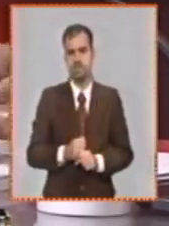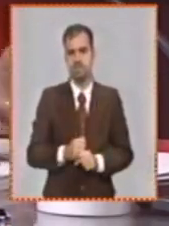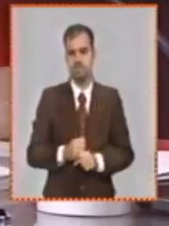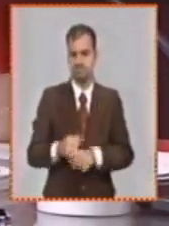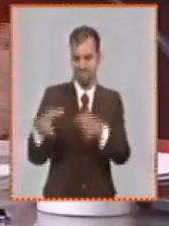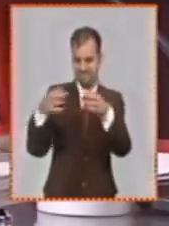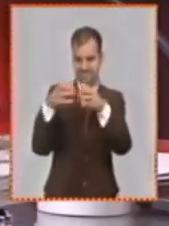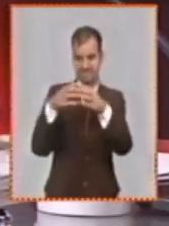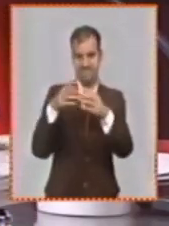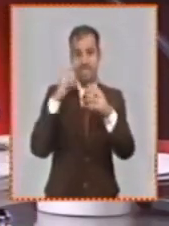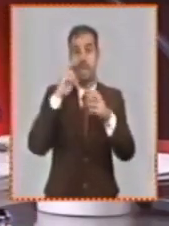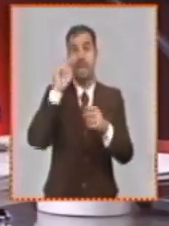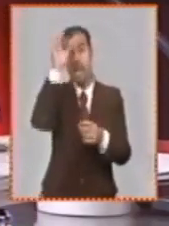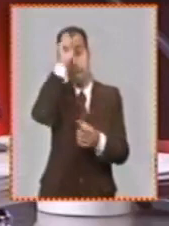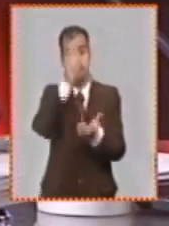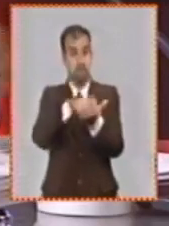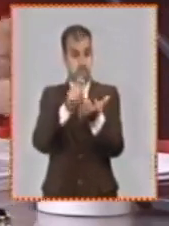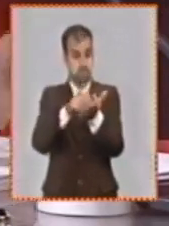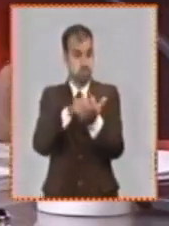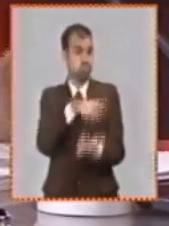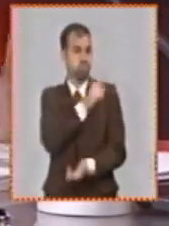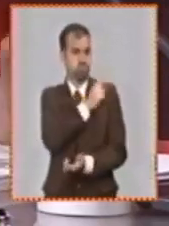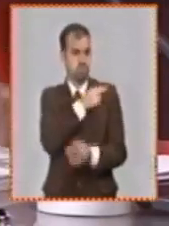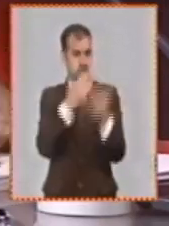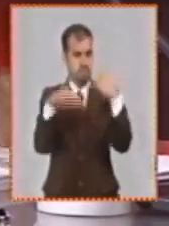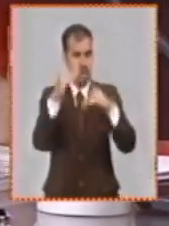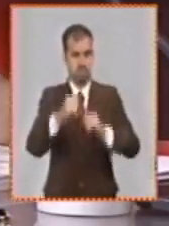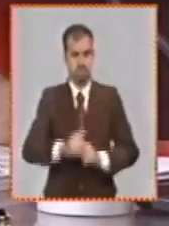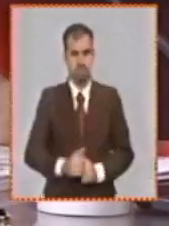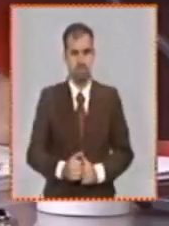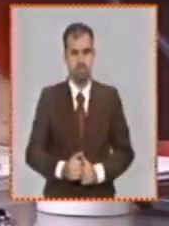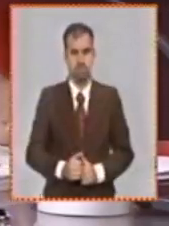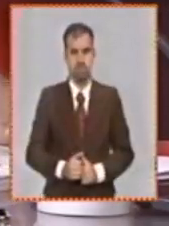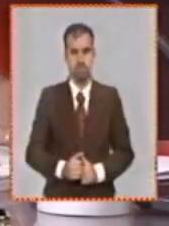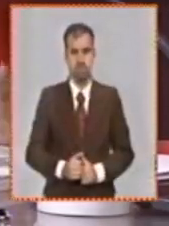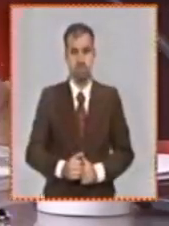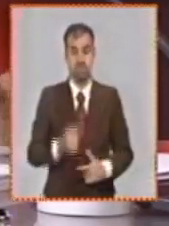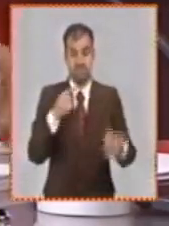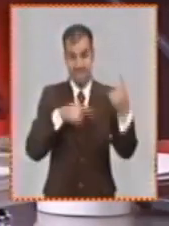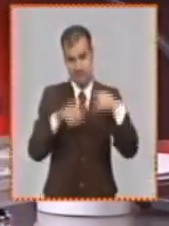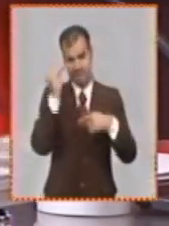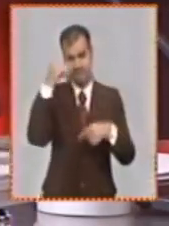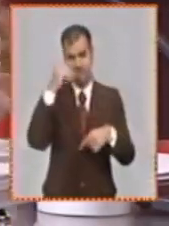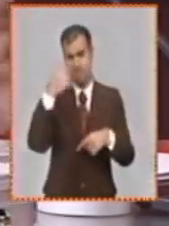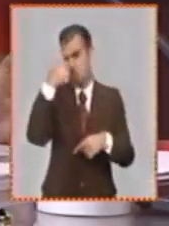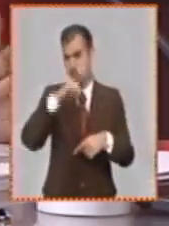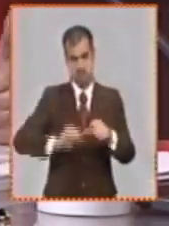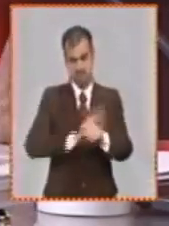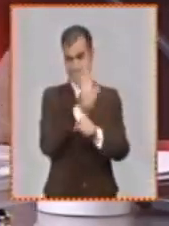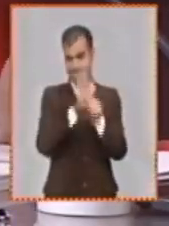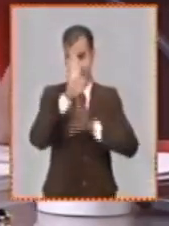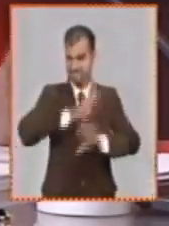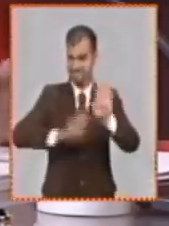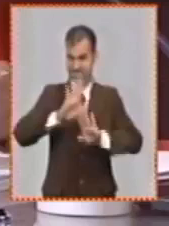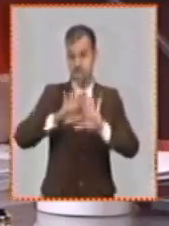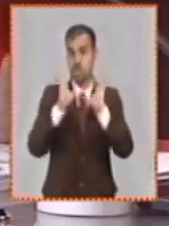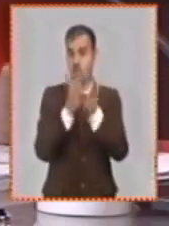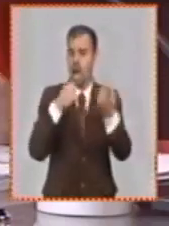inspección superior que en esta etapa y con las limitaciones del enfrentamiento a la COVID está